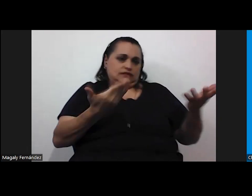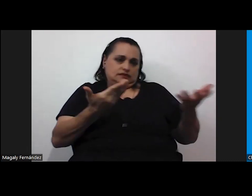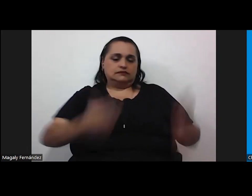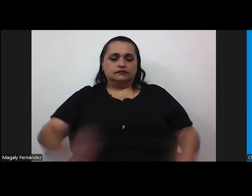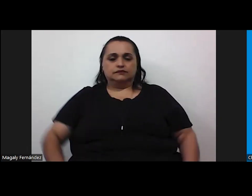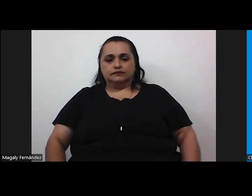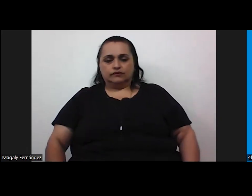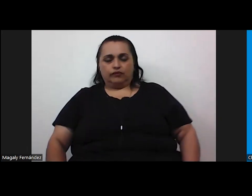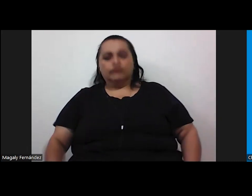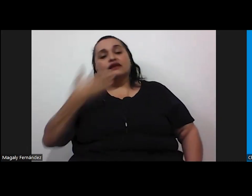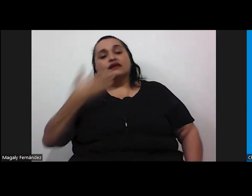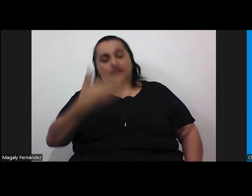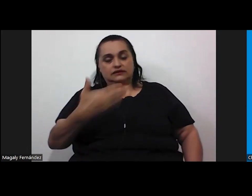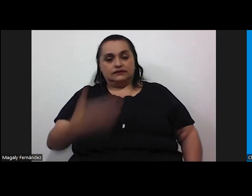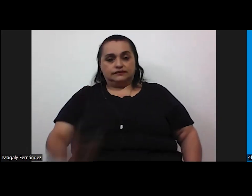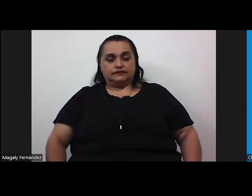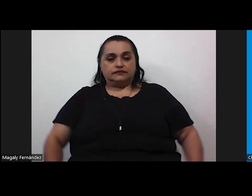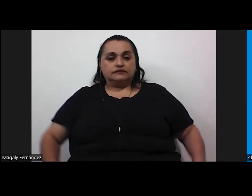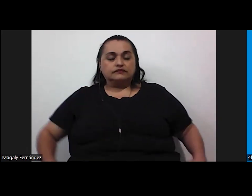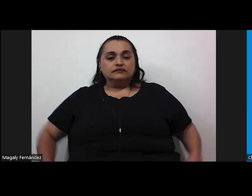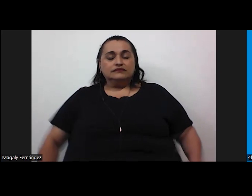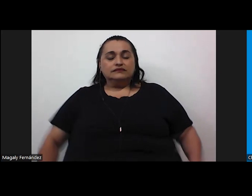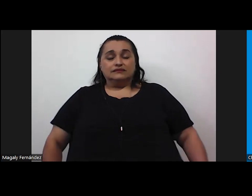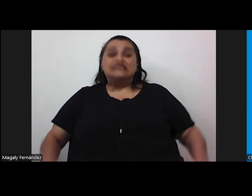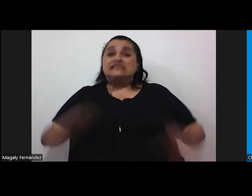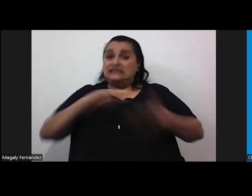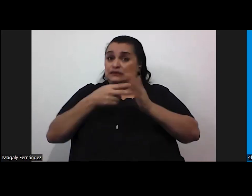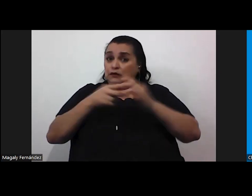gracias es válido digamos